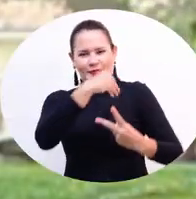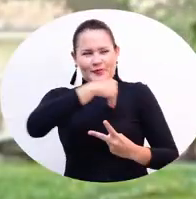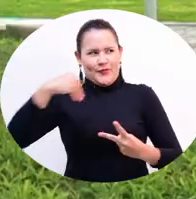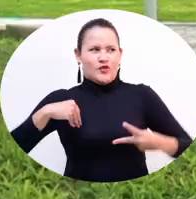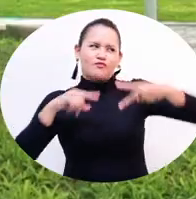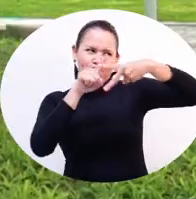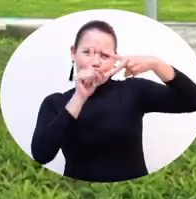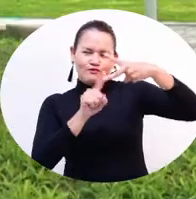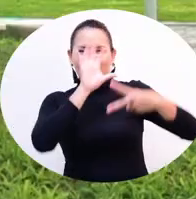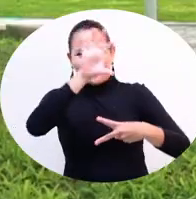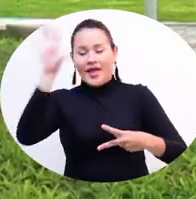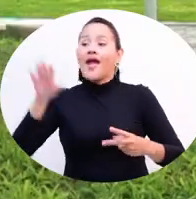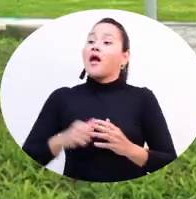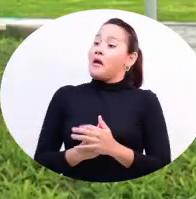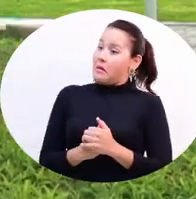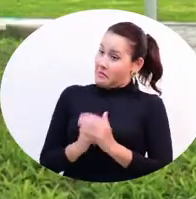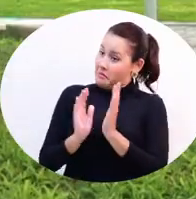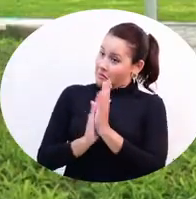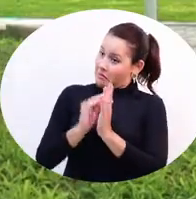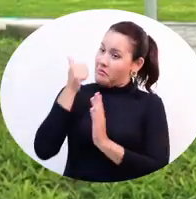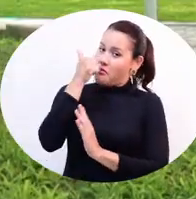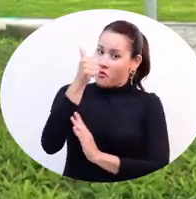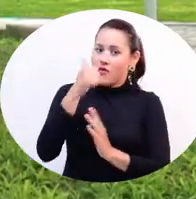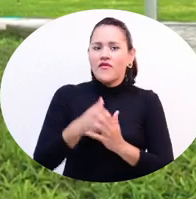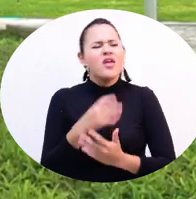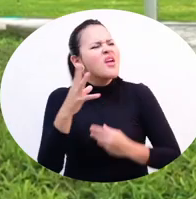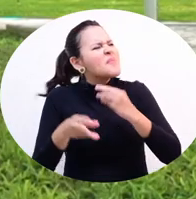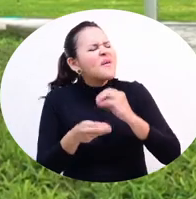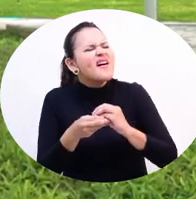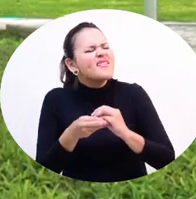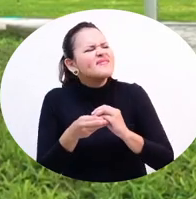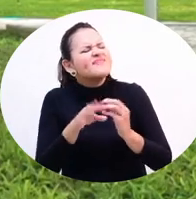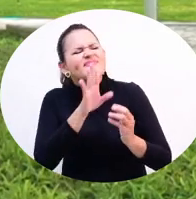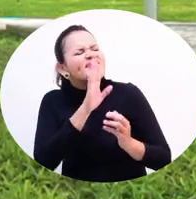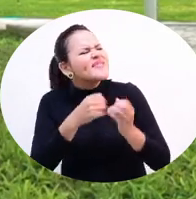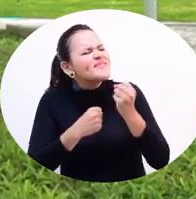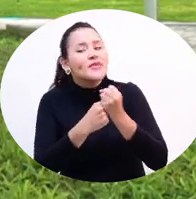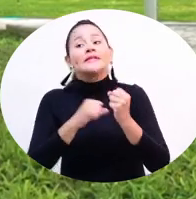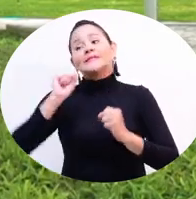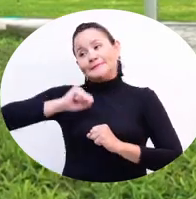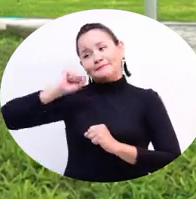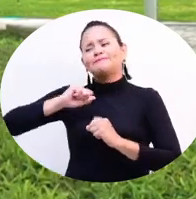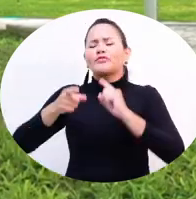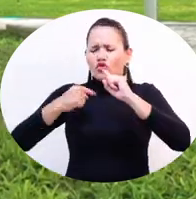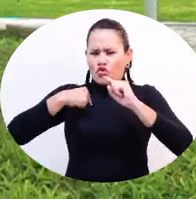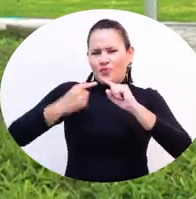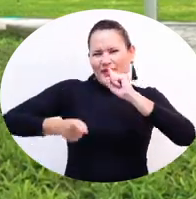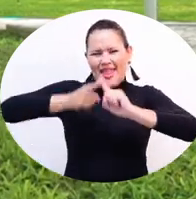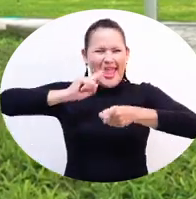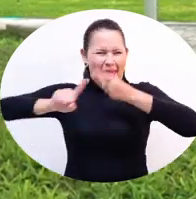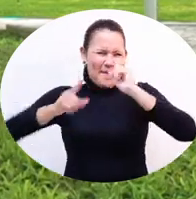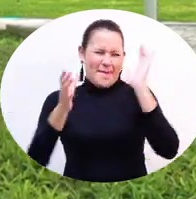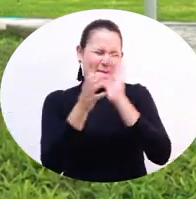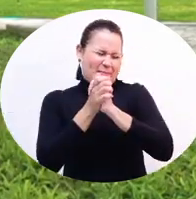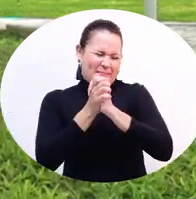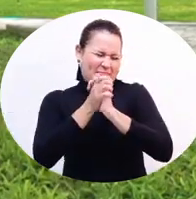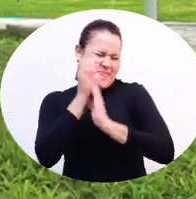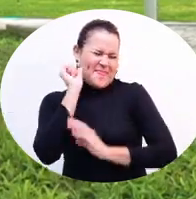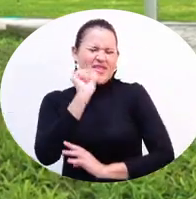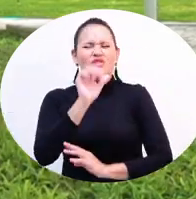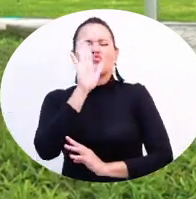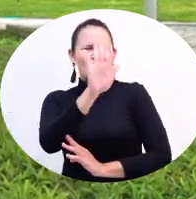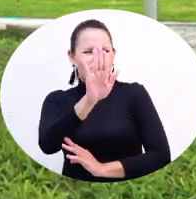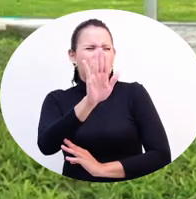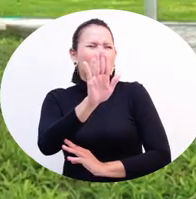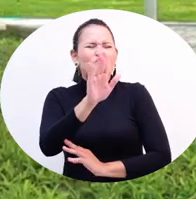y Polonia. Luego de tus viajes, involucraste en el mundo del yoga. Una amiga que tengo de Alemania, pues ella le encanta todo, todo eso,